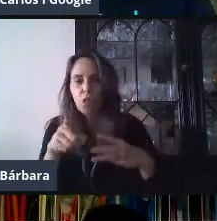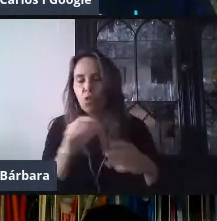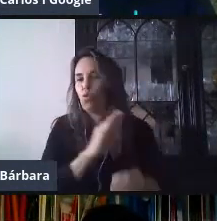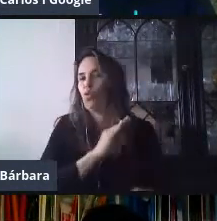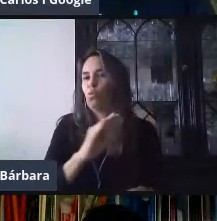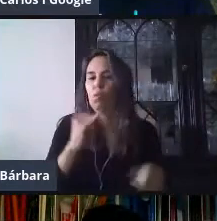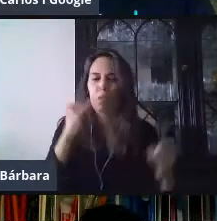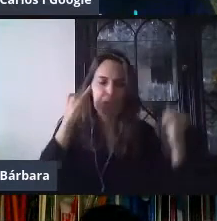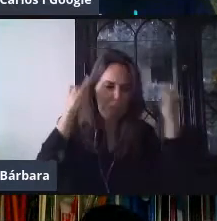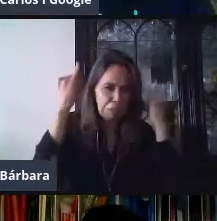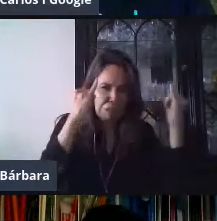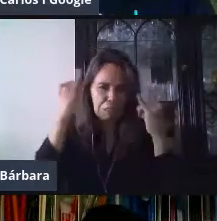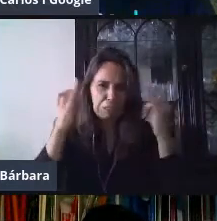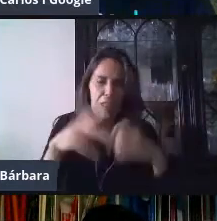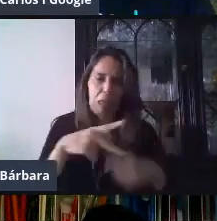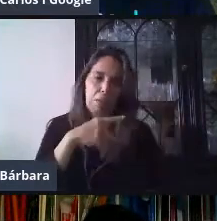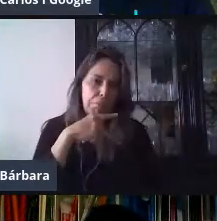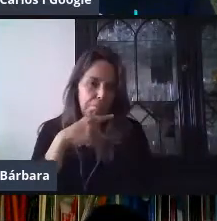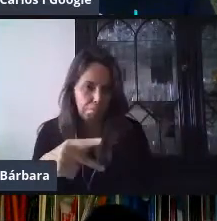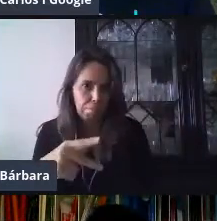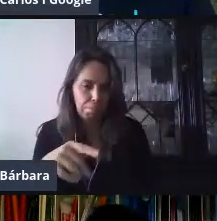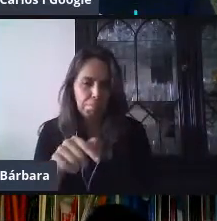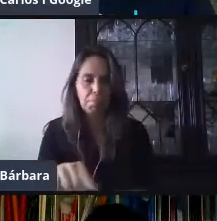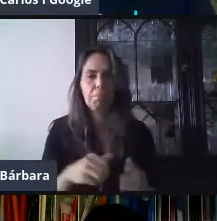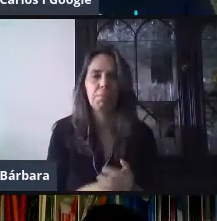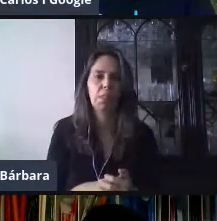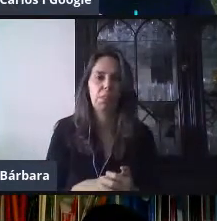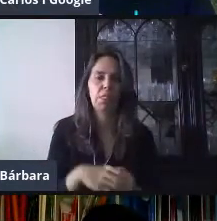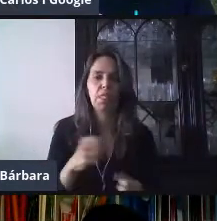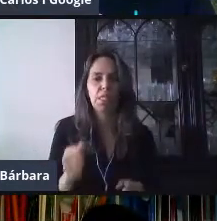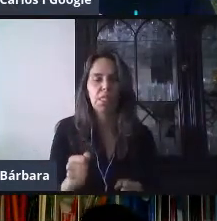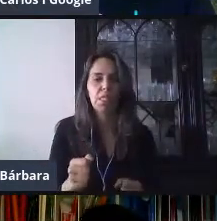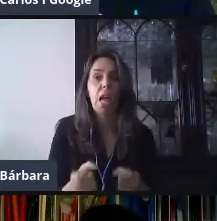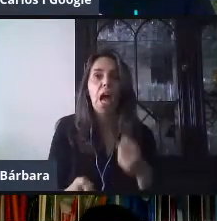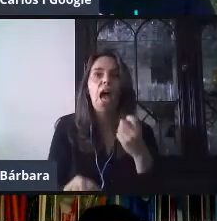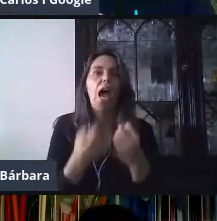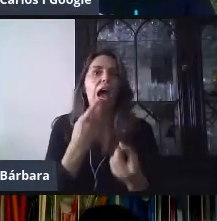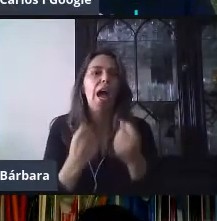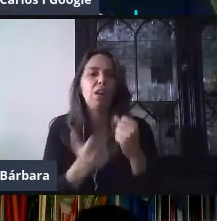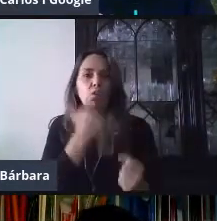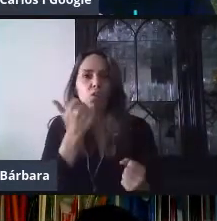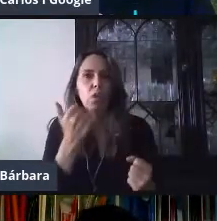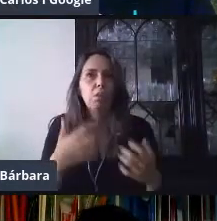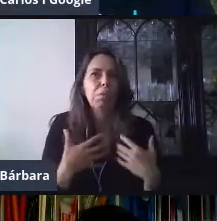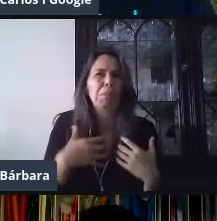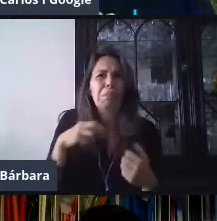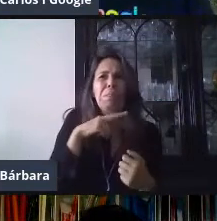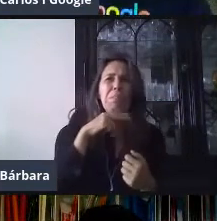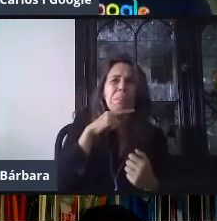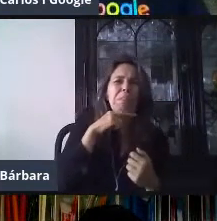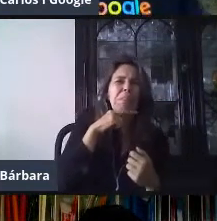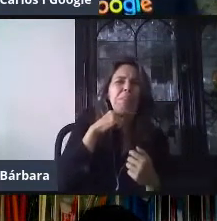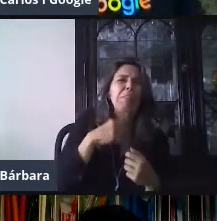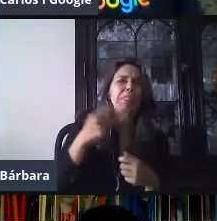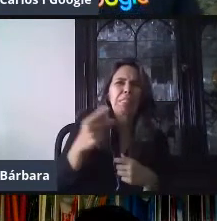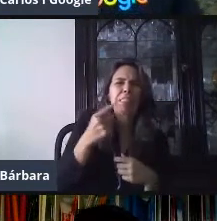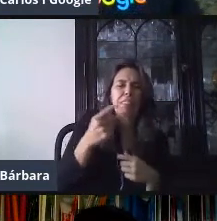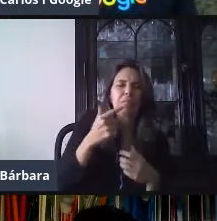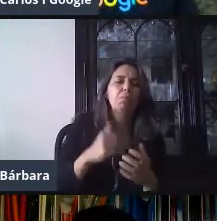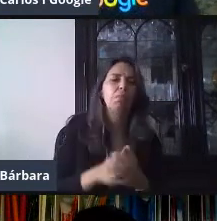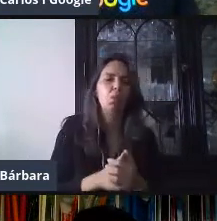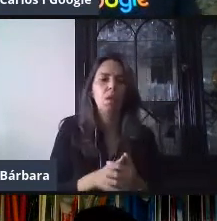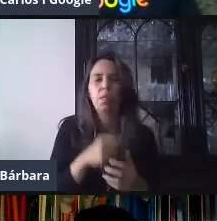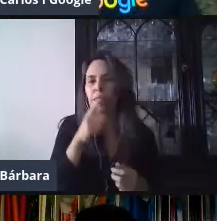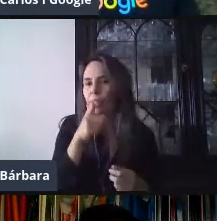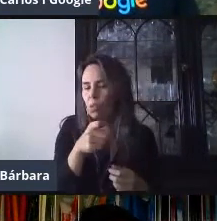cuestionario, en algunos casos puede ser algo estresante. Entonces, si nosotros con esta personalización les ayudamos a utilizar un tema,